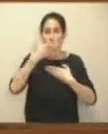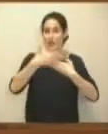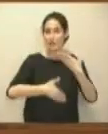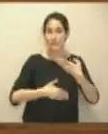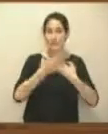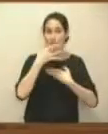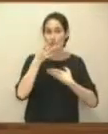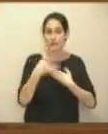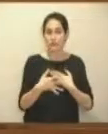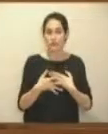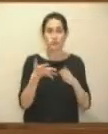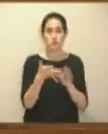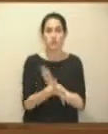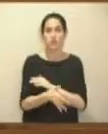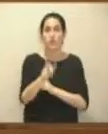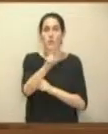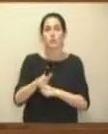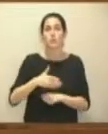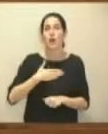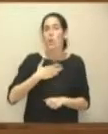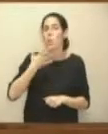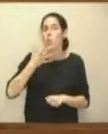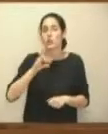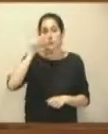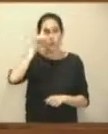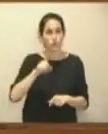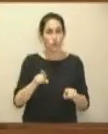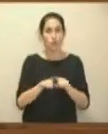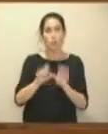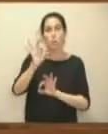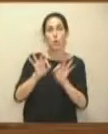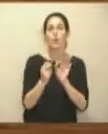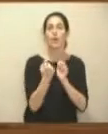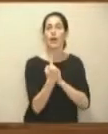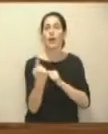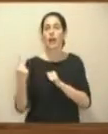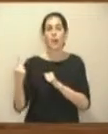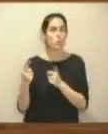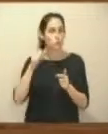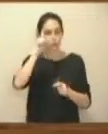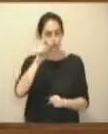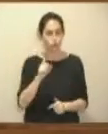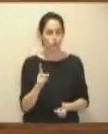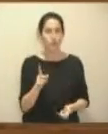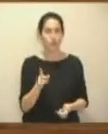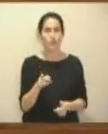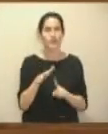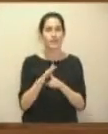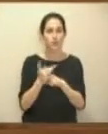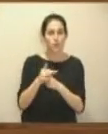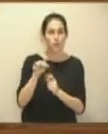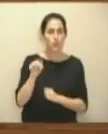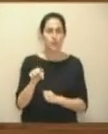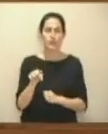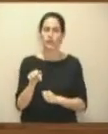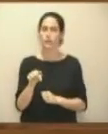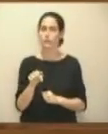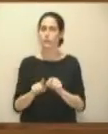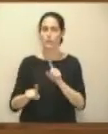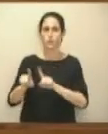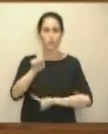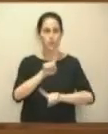se desconoce, por tanto, quiénes son sus propietarios, como el porcentaje que posee cada uno de ellos, y esta situación dificulta muchísimo, la